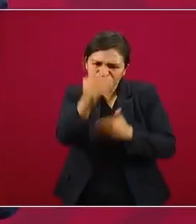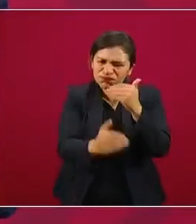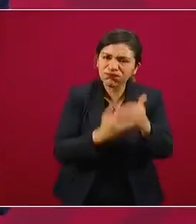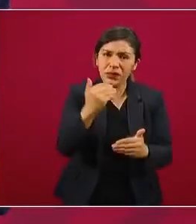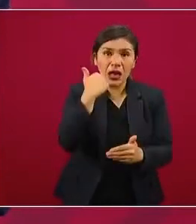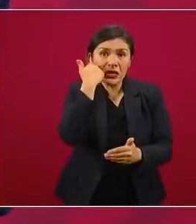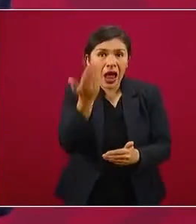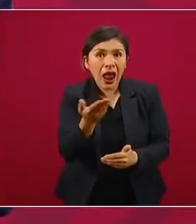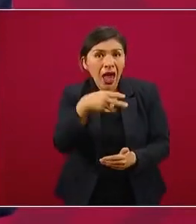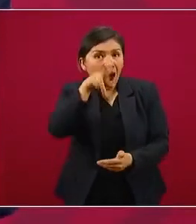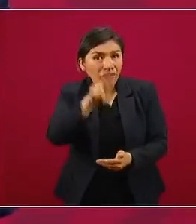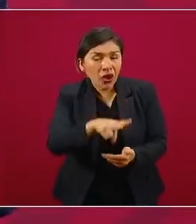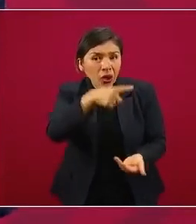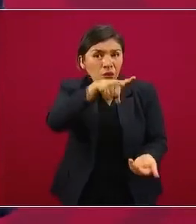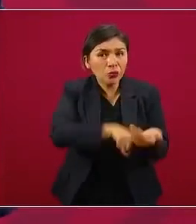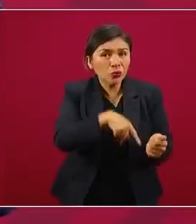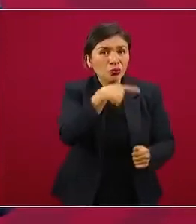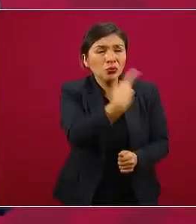Y no,